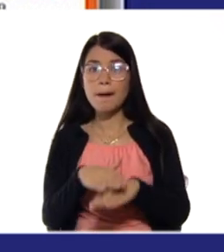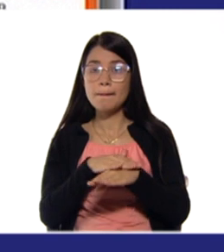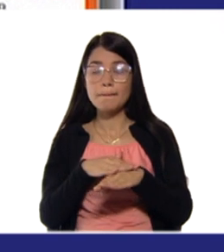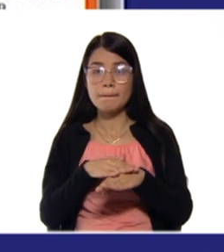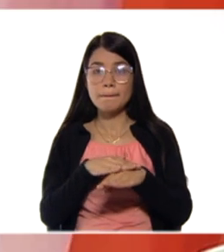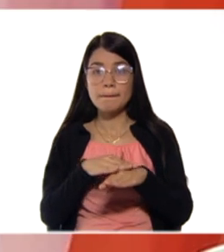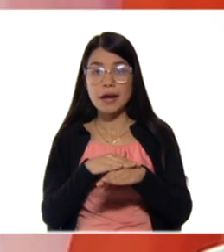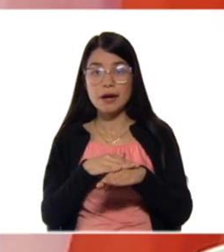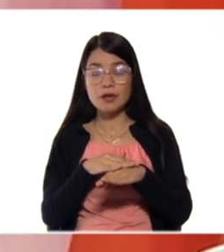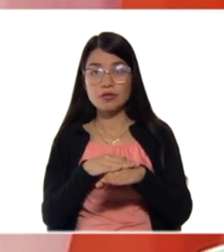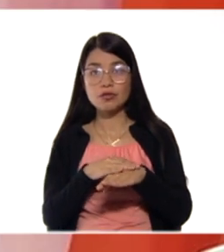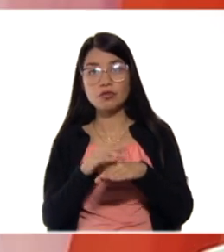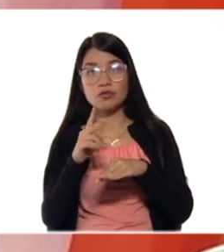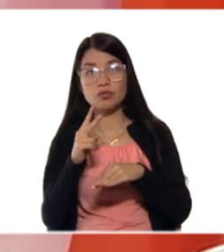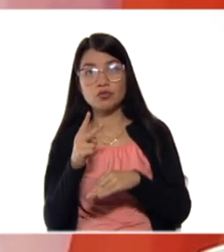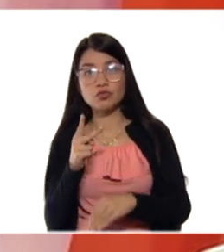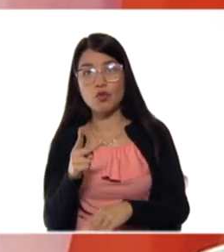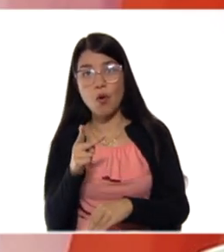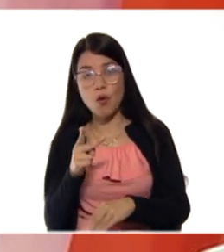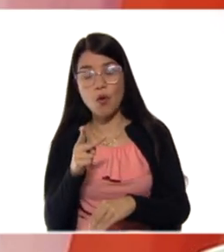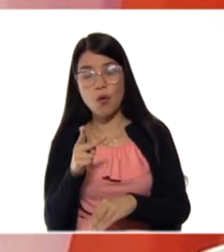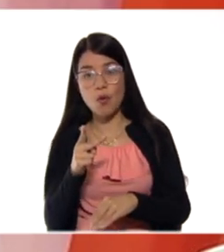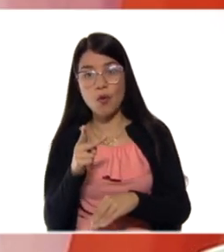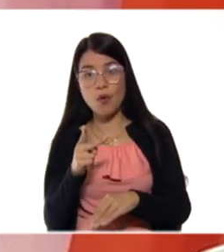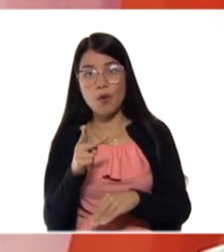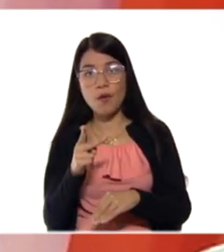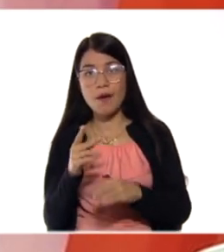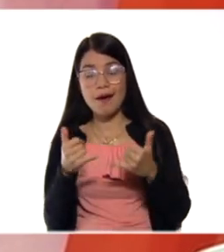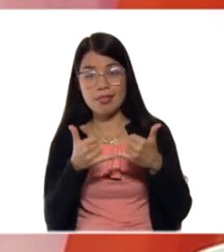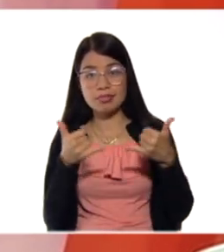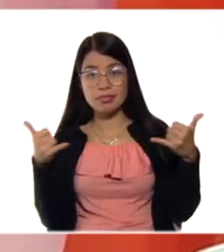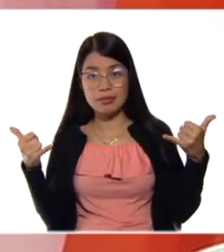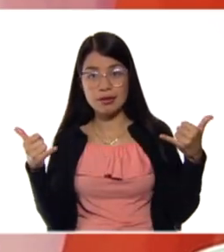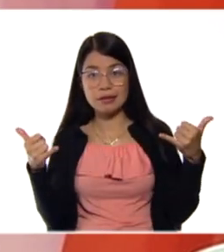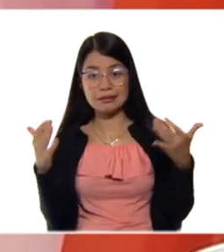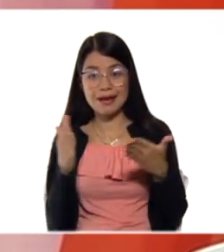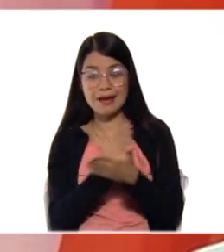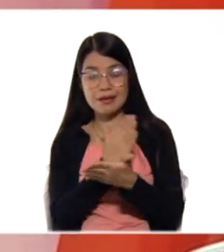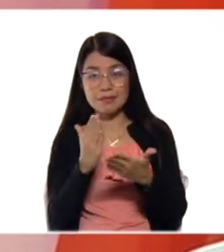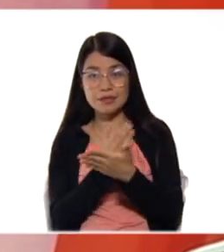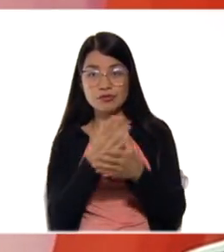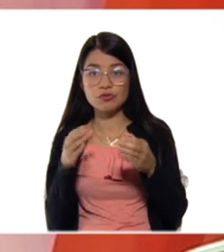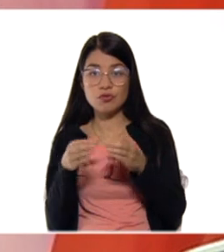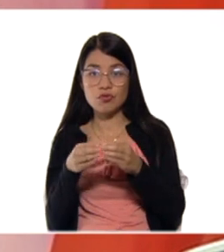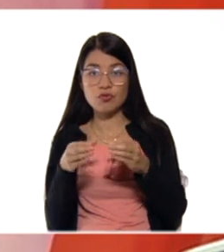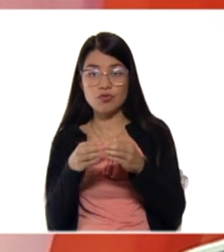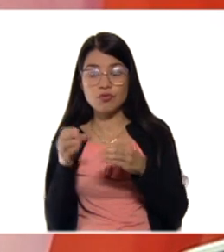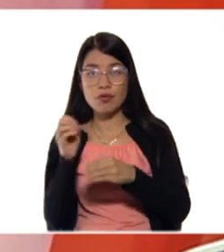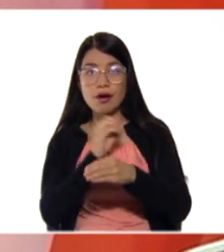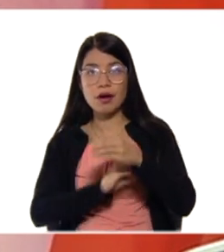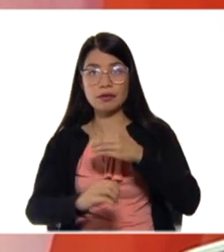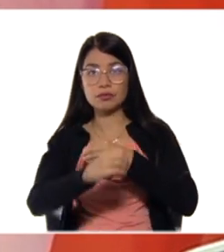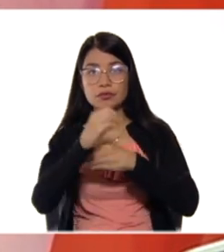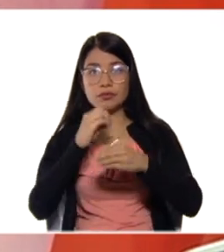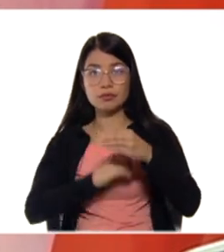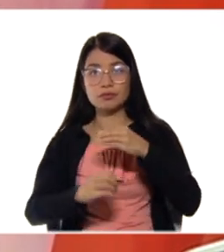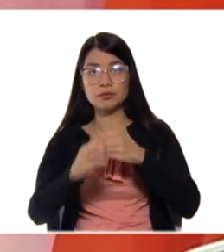un doble enlace a partir de la eliminación de un grupo de átomos. Tengo el etanol,